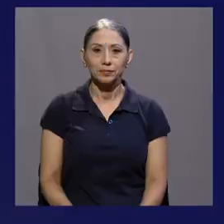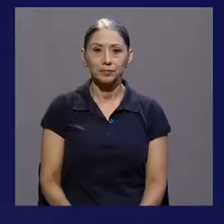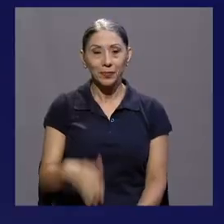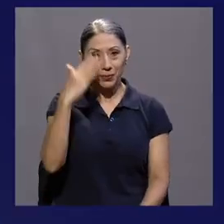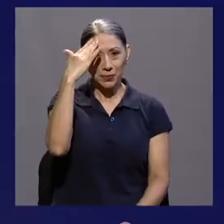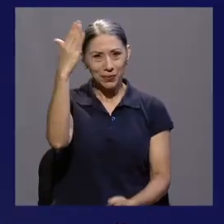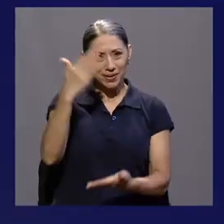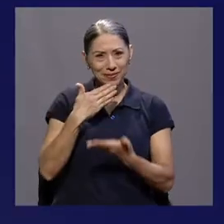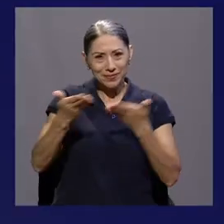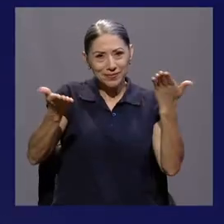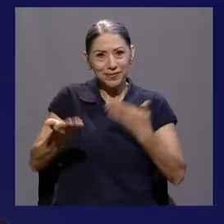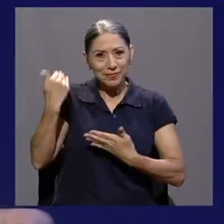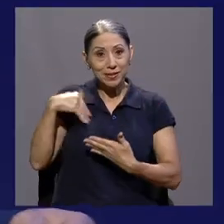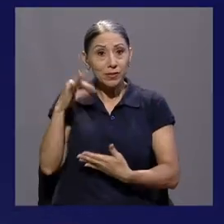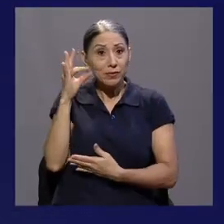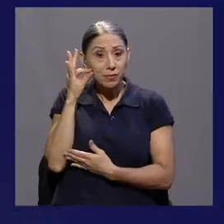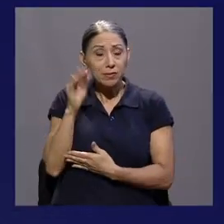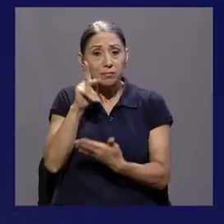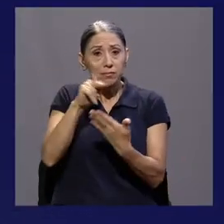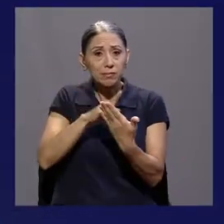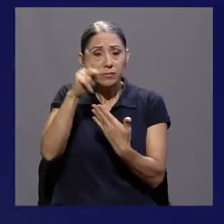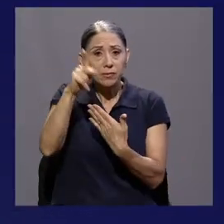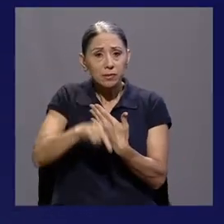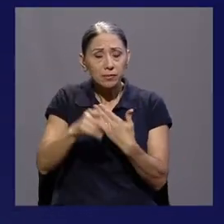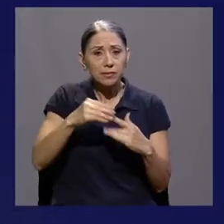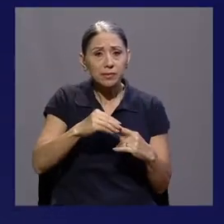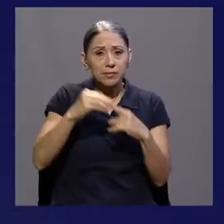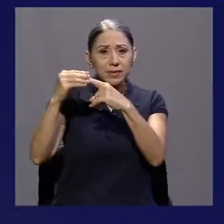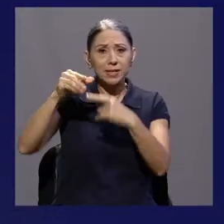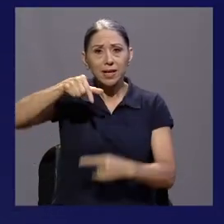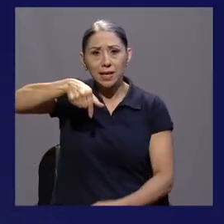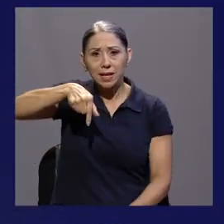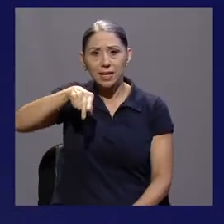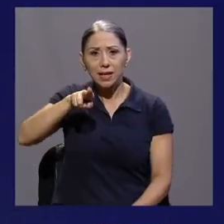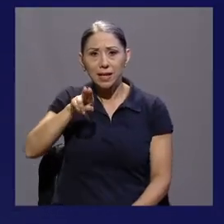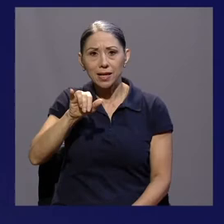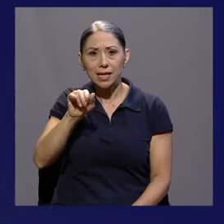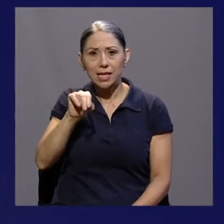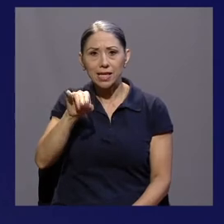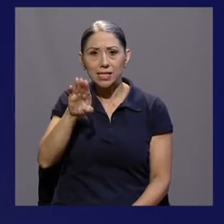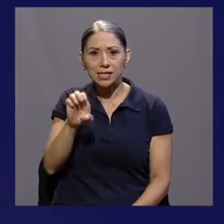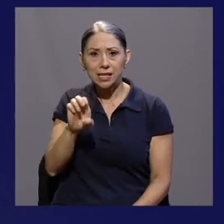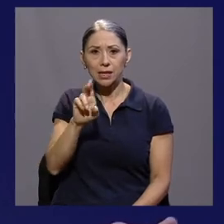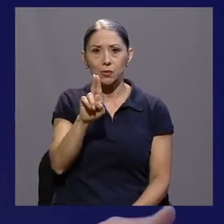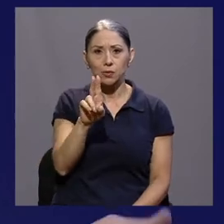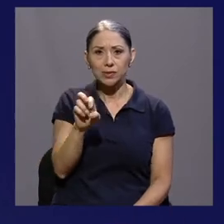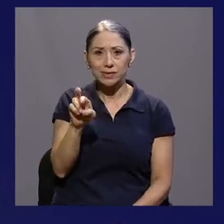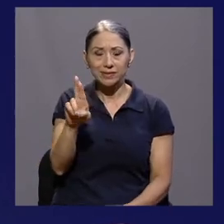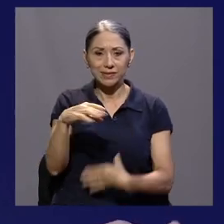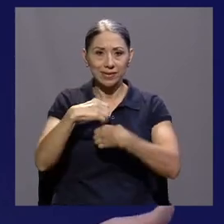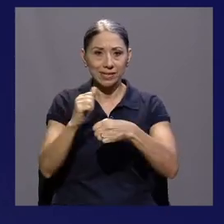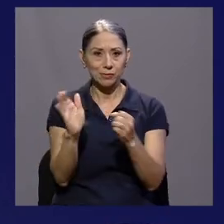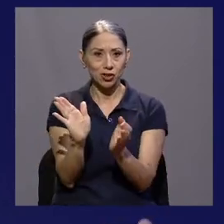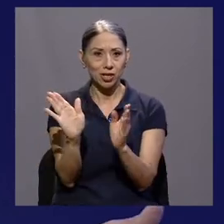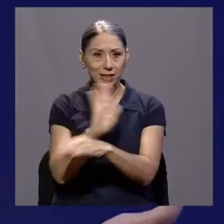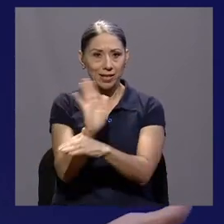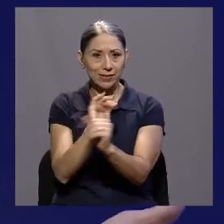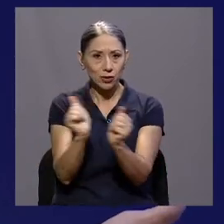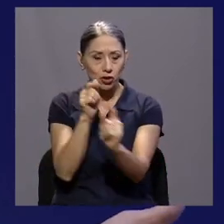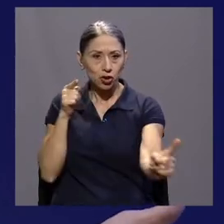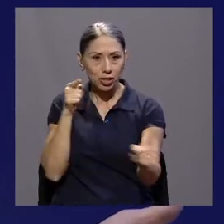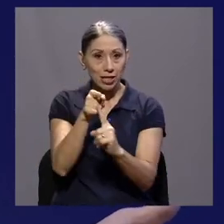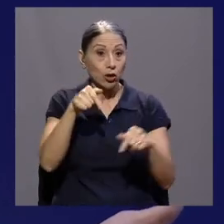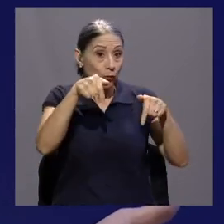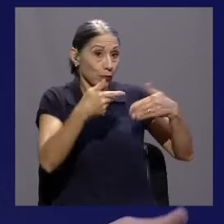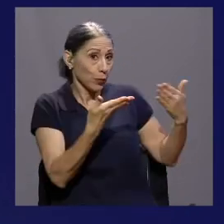Hola, bienvenido o bienvenida a un programa especial de 15 UCR en donde hacemos televisión con sentido. Hoy nos